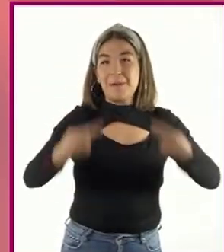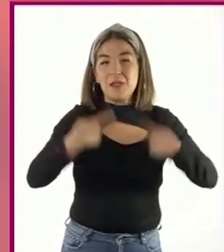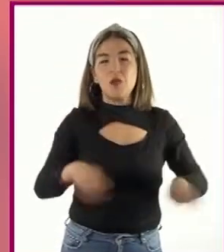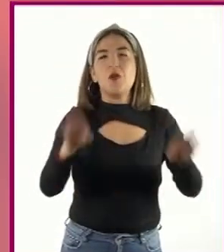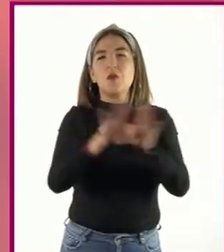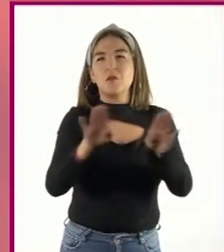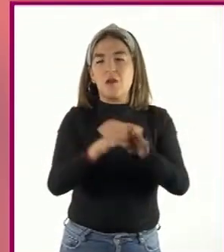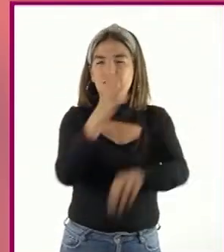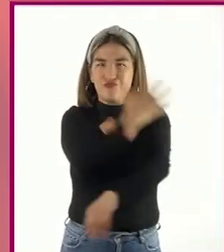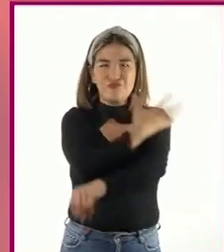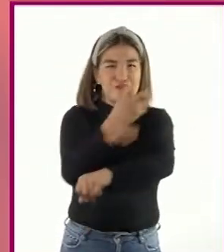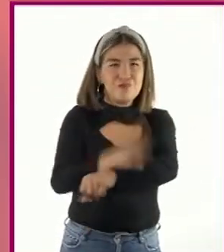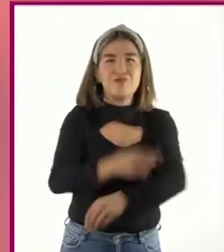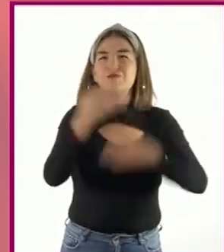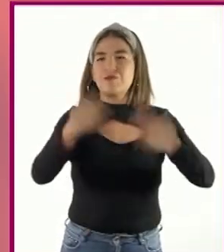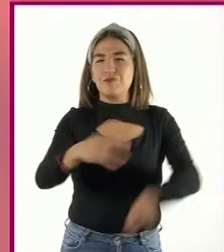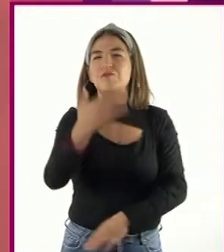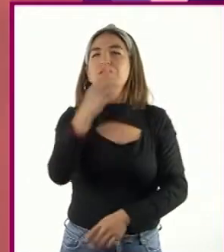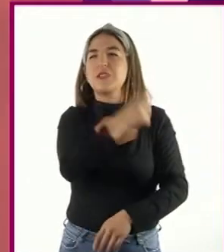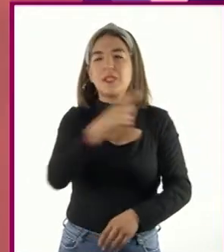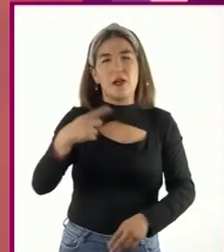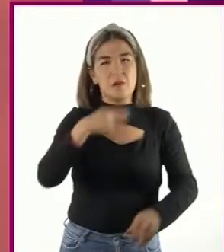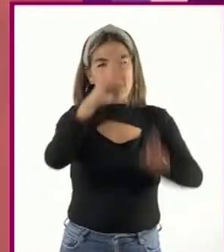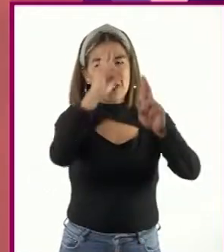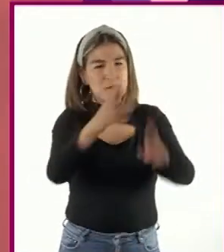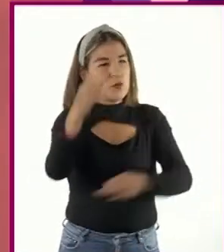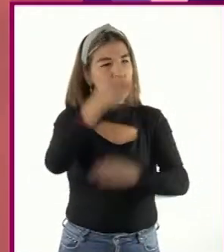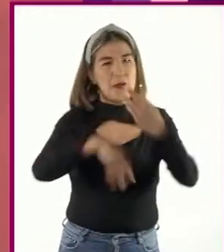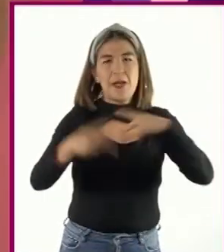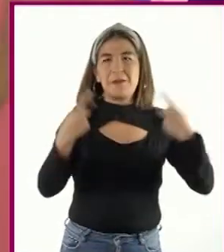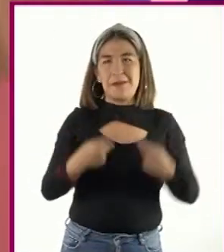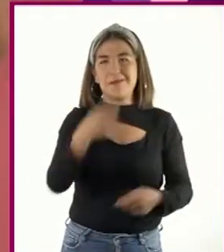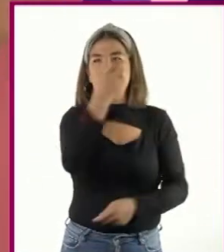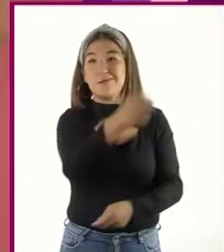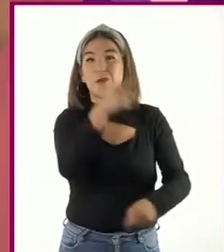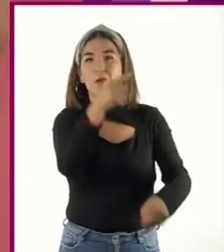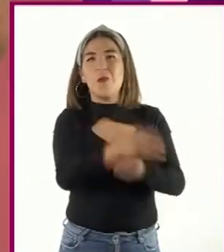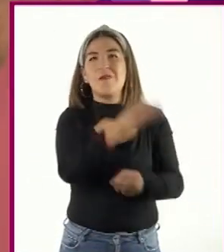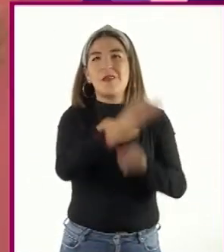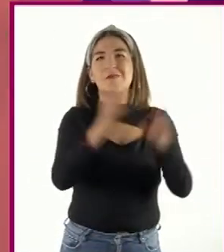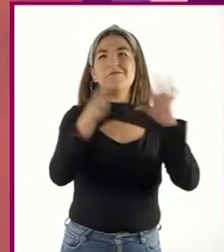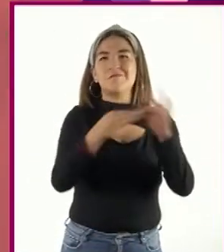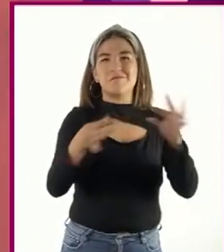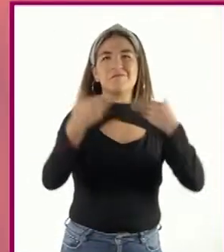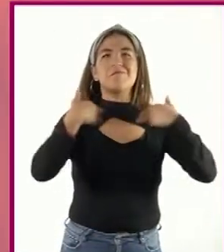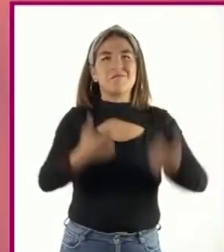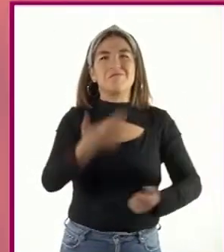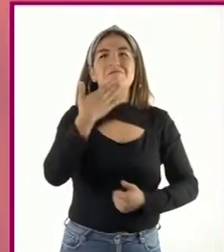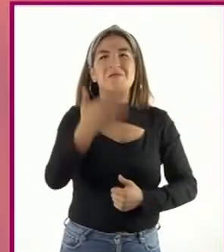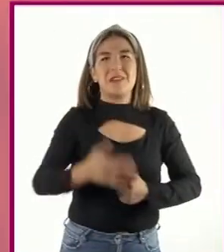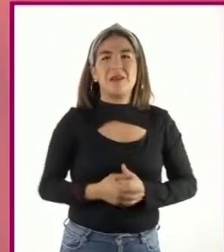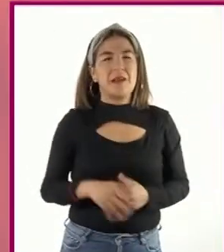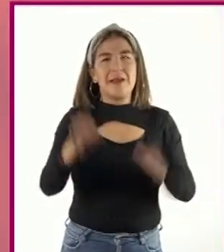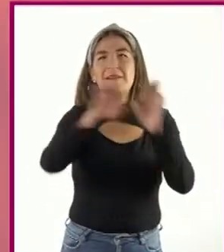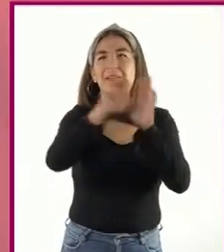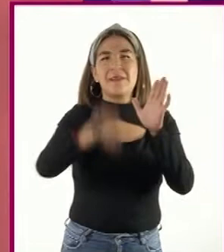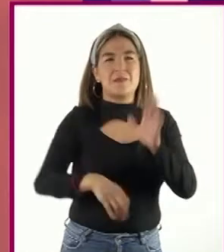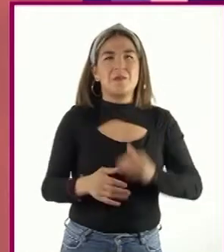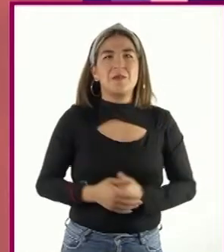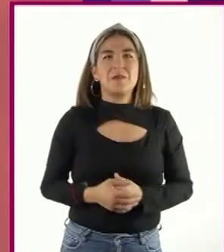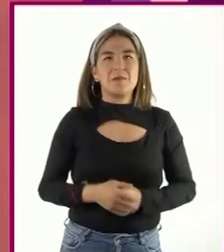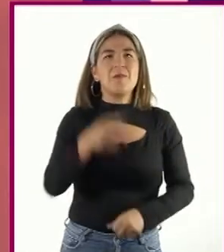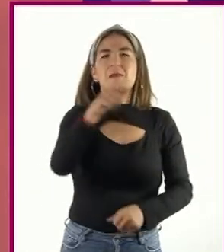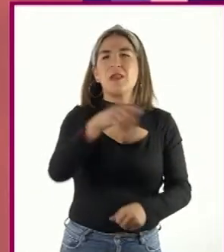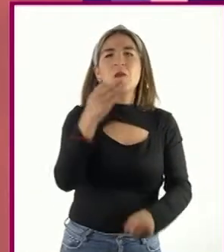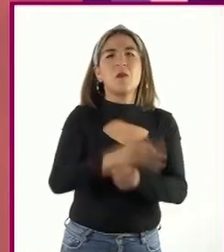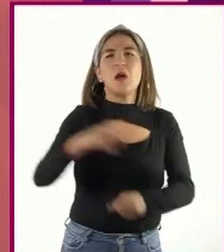honradas y merecen el respeto de los demás. Lo estás comprendiendo a la perfección. O por ejemplo, durante